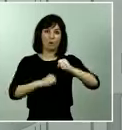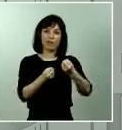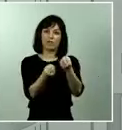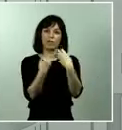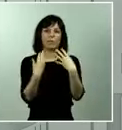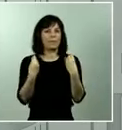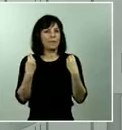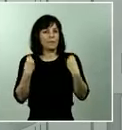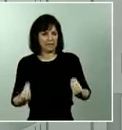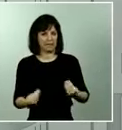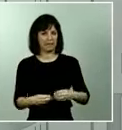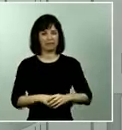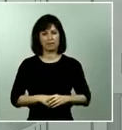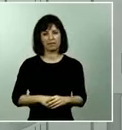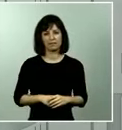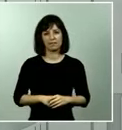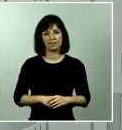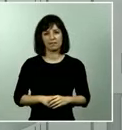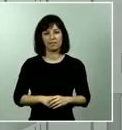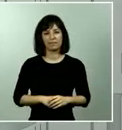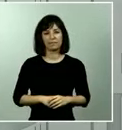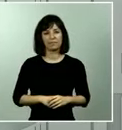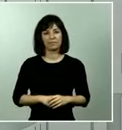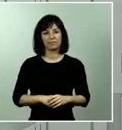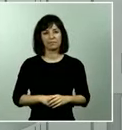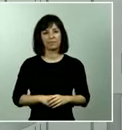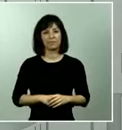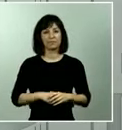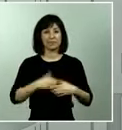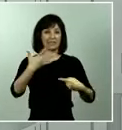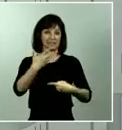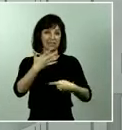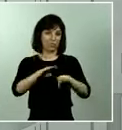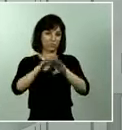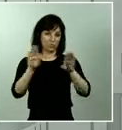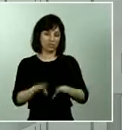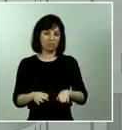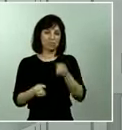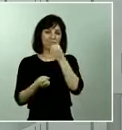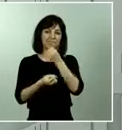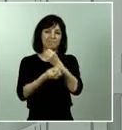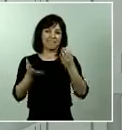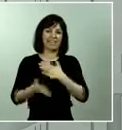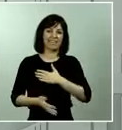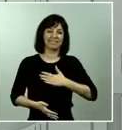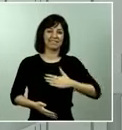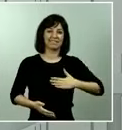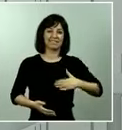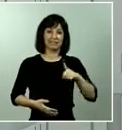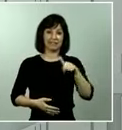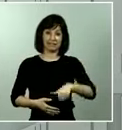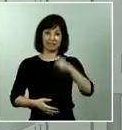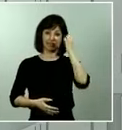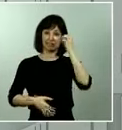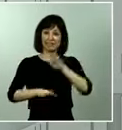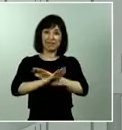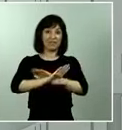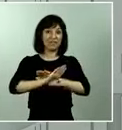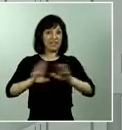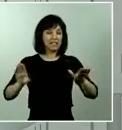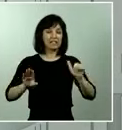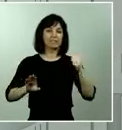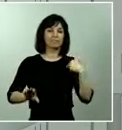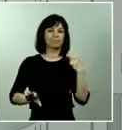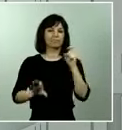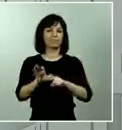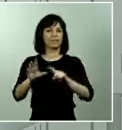al respecto. Finalmente, en sexto y último lugar, les quiero informar que, en cuanto termine esta comparecencia, me incorporaré a la reunión de ministros